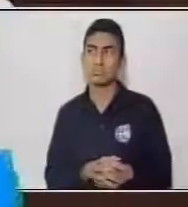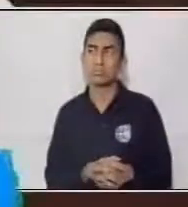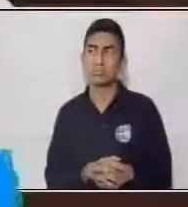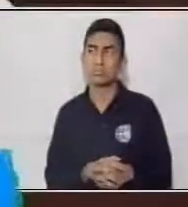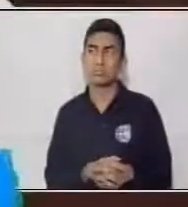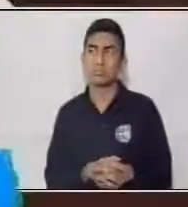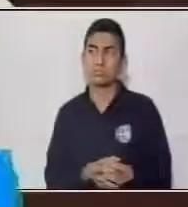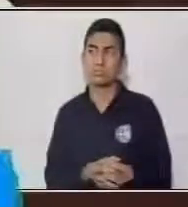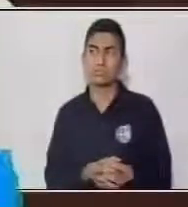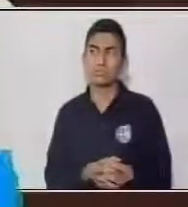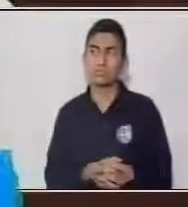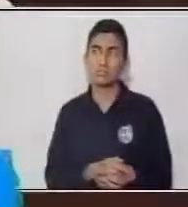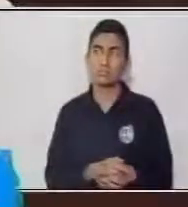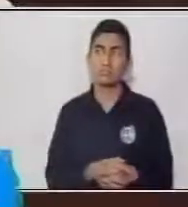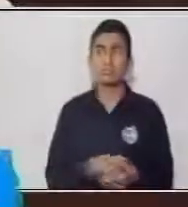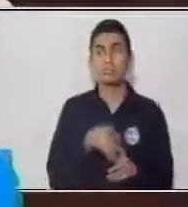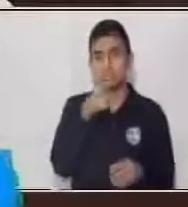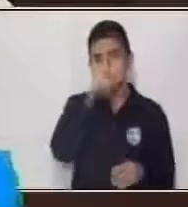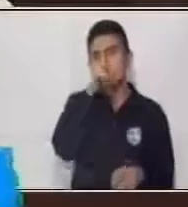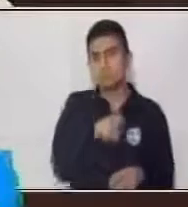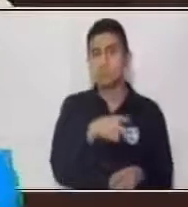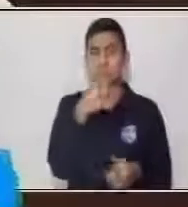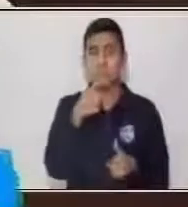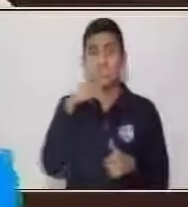Tienes que disolver bien la sal.